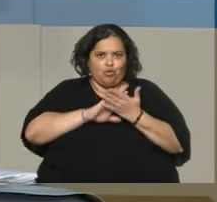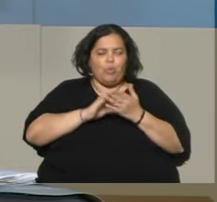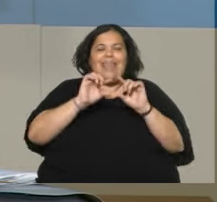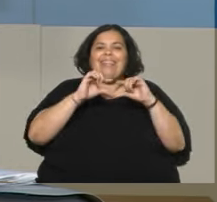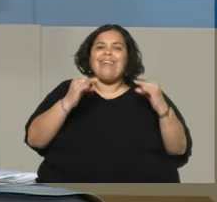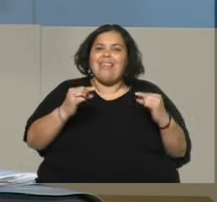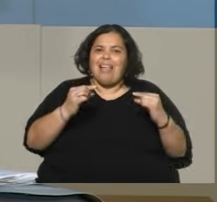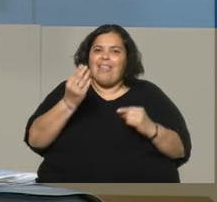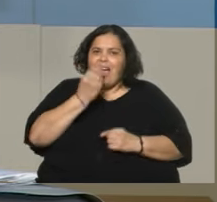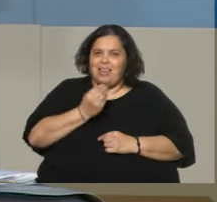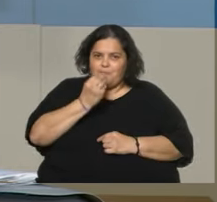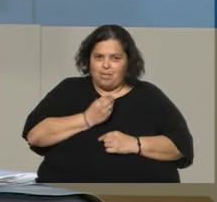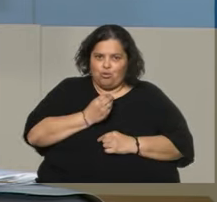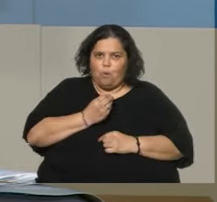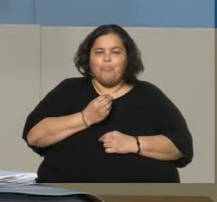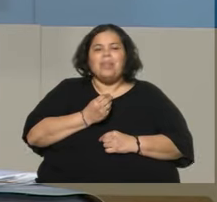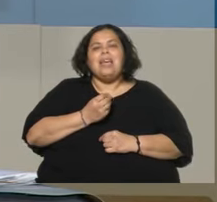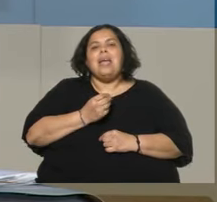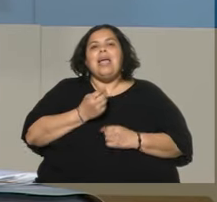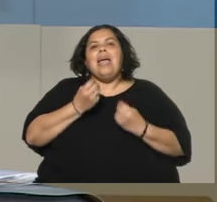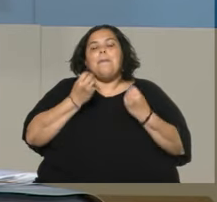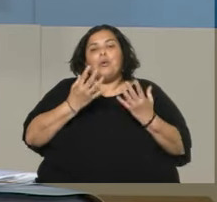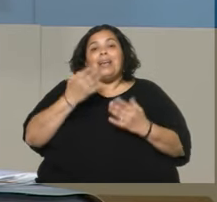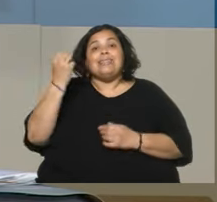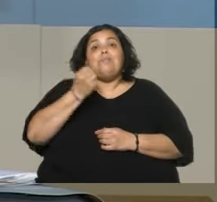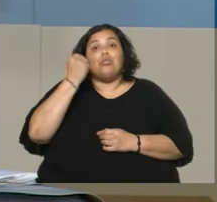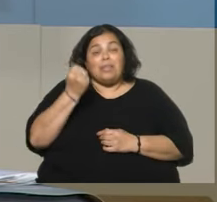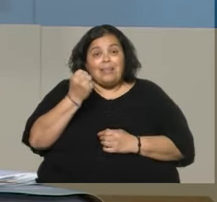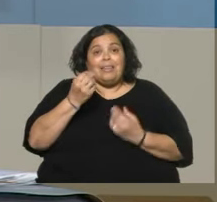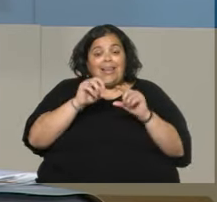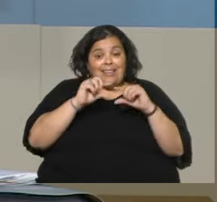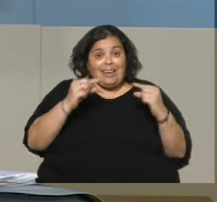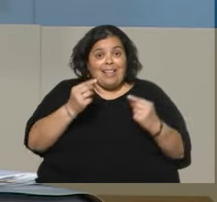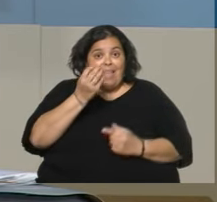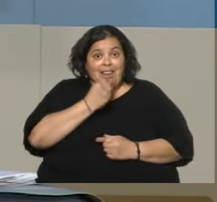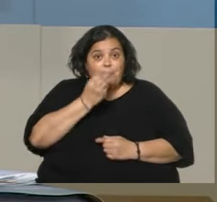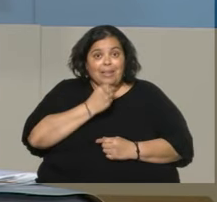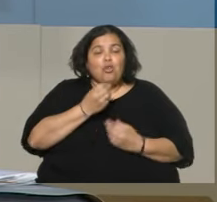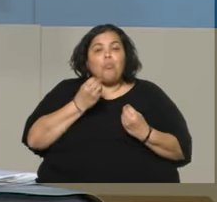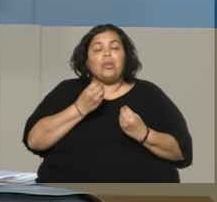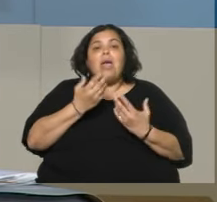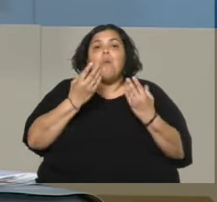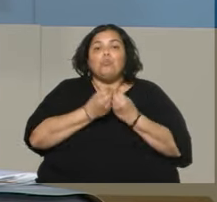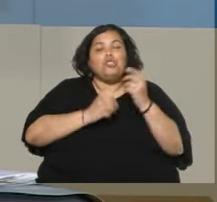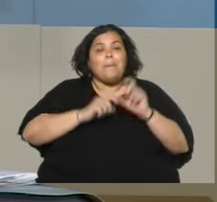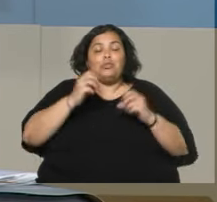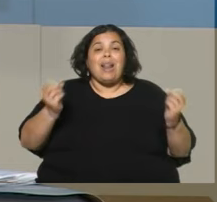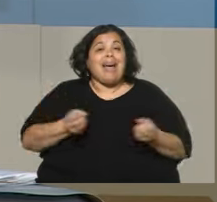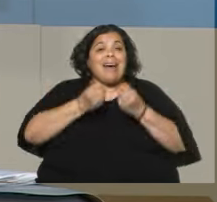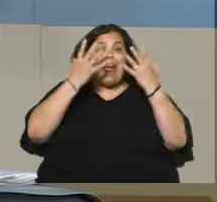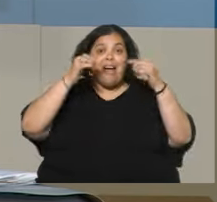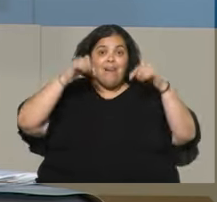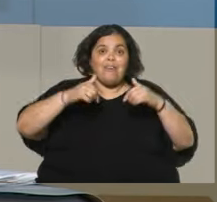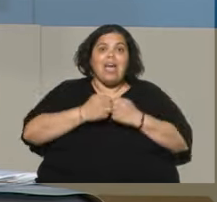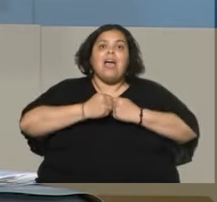no nos olvidemos que no es el etiquetado de alimentos, es porque el Uruguay tiene un tema gravísimo en cuanto al sobrepeso y la obesidad en los